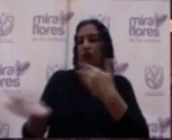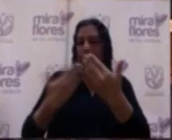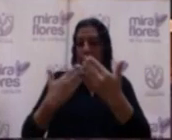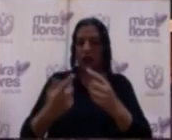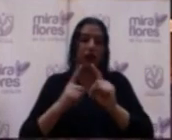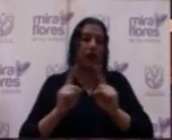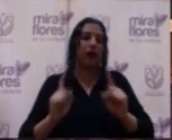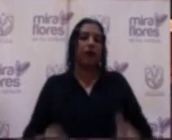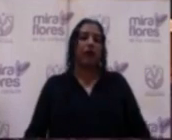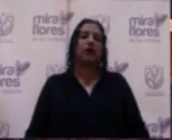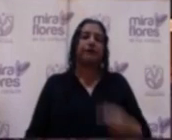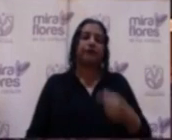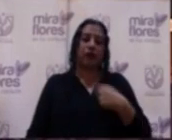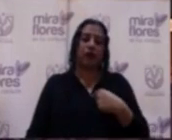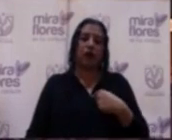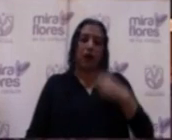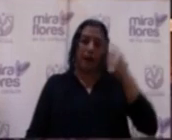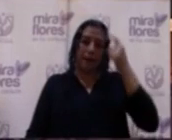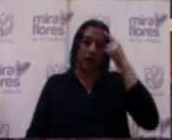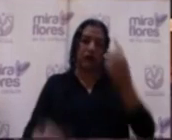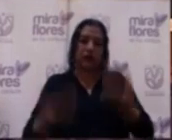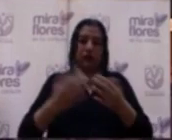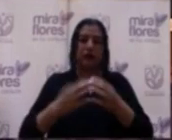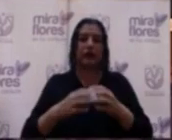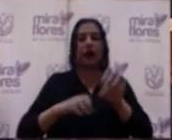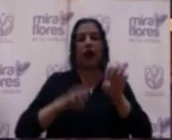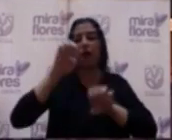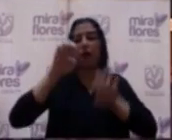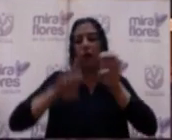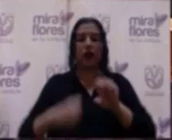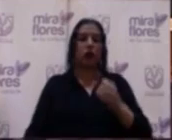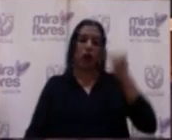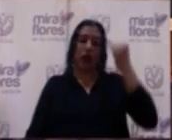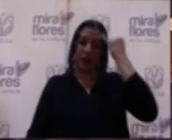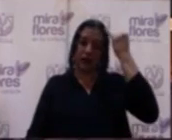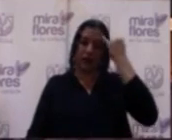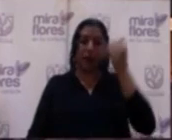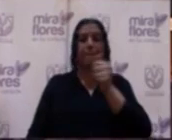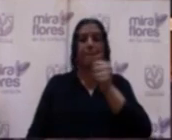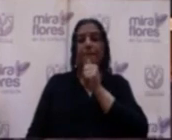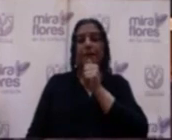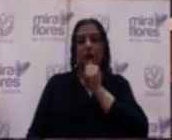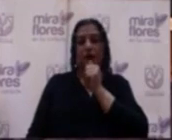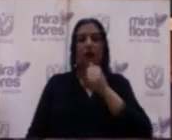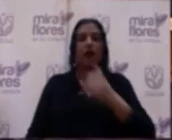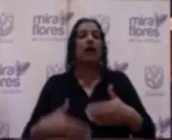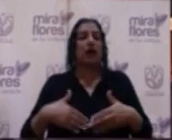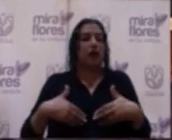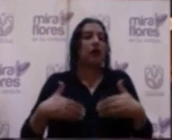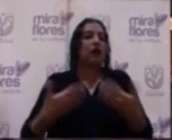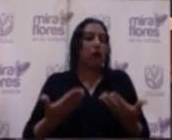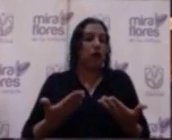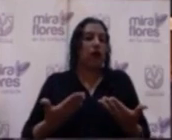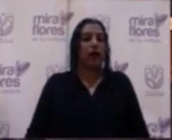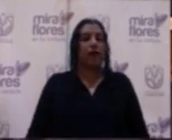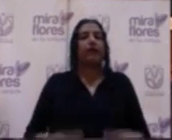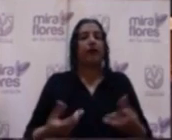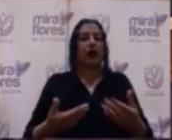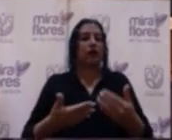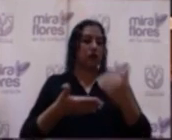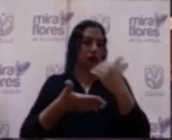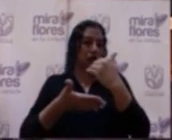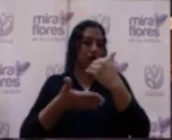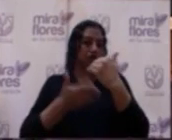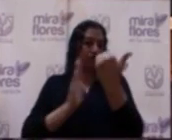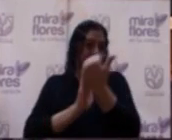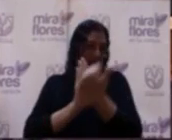Pero desde una perspectiva legal, si se está evaluando una iniciativa privada que puede abarcar ese tipo de aspectos,